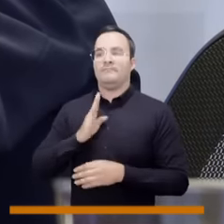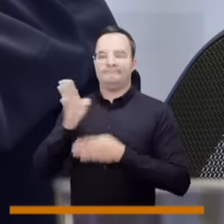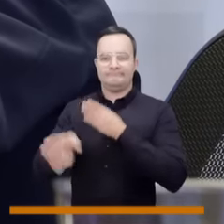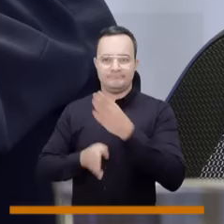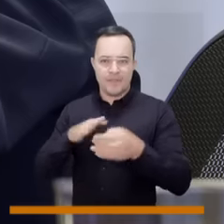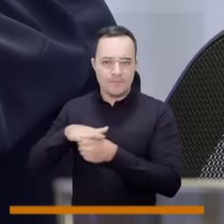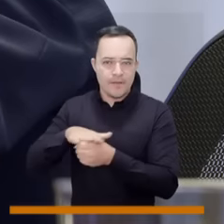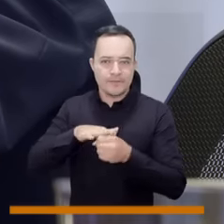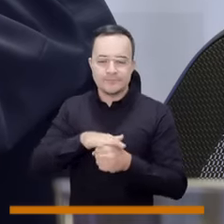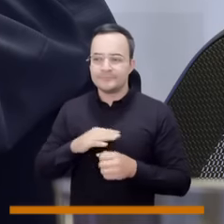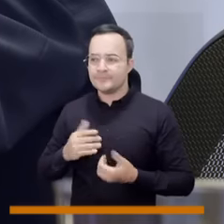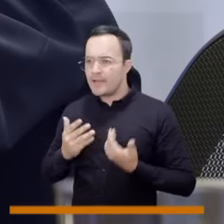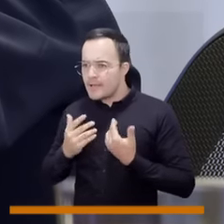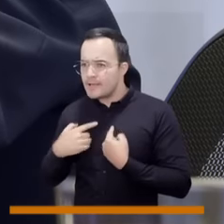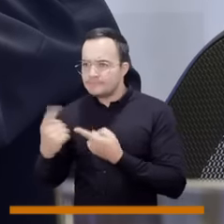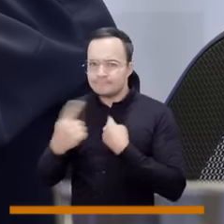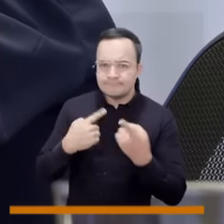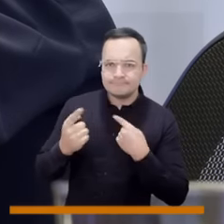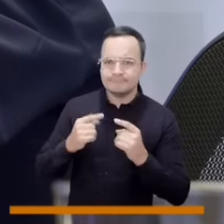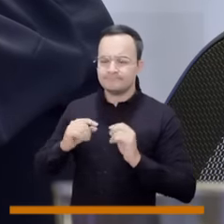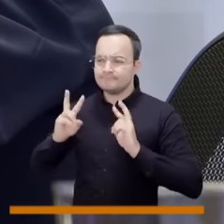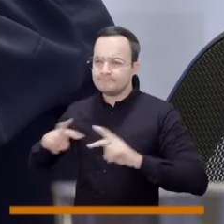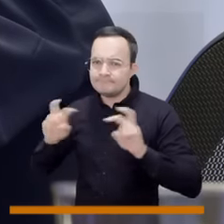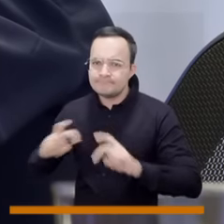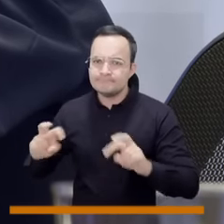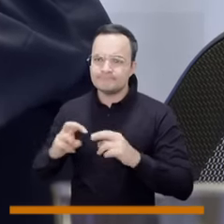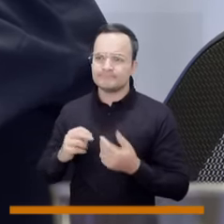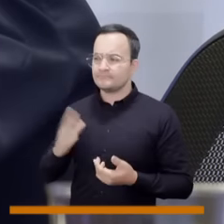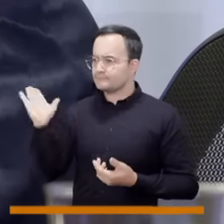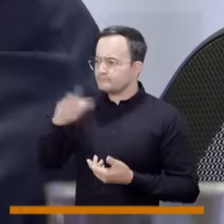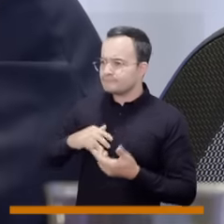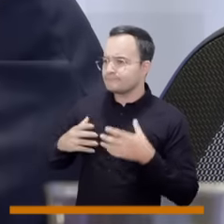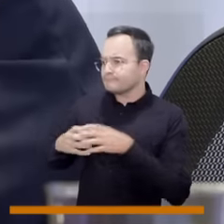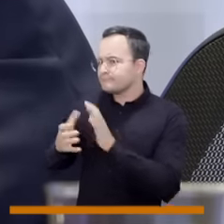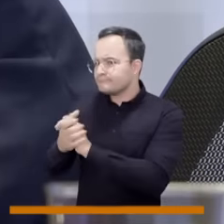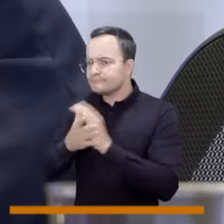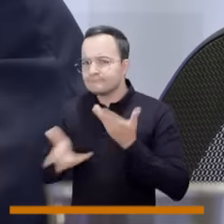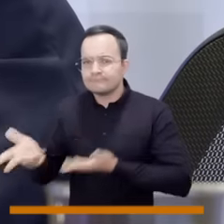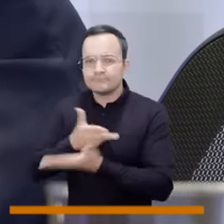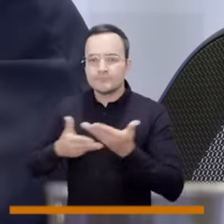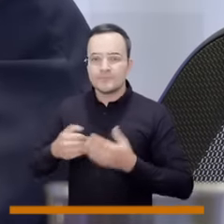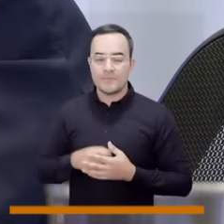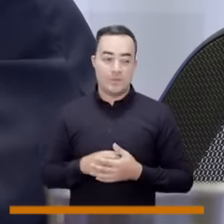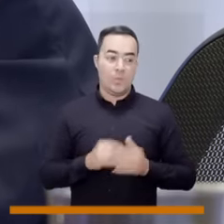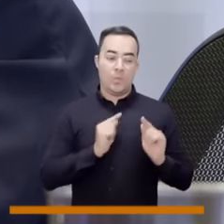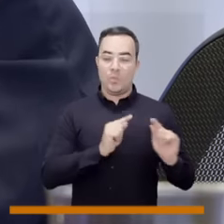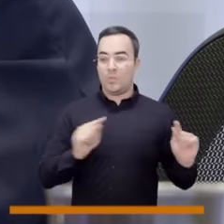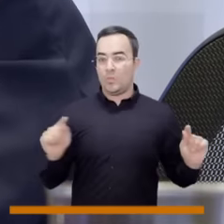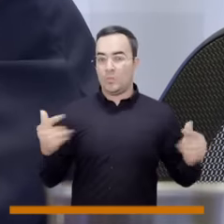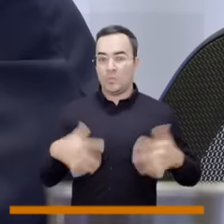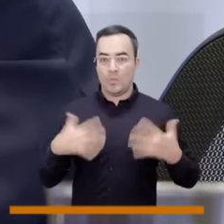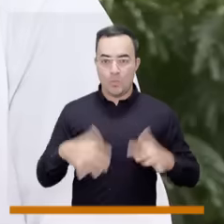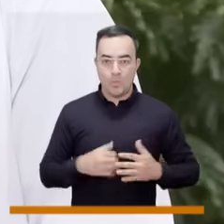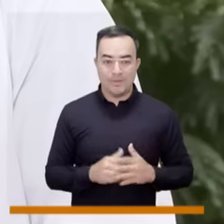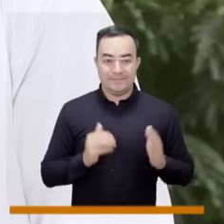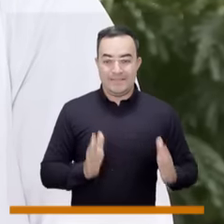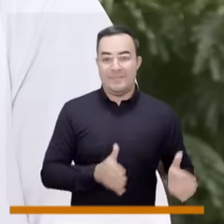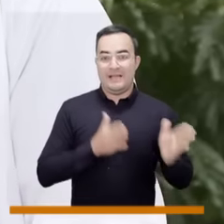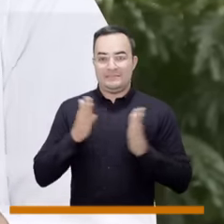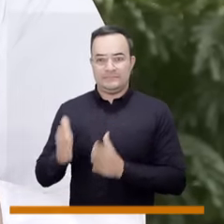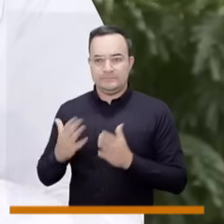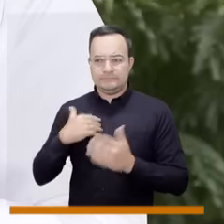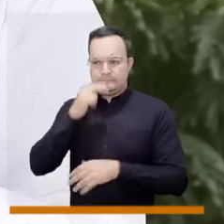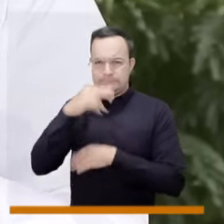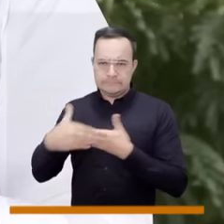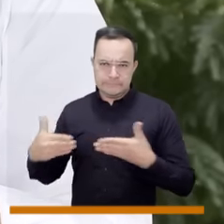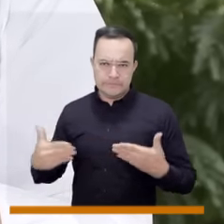territorio, con caminarnos los barrios, caminar al lado de la gente, caminar al lado de los amigos, eso es supremamente importante,